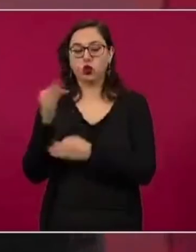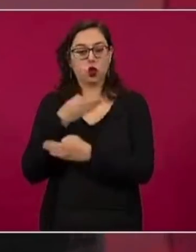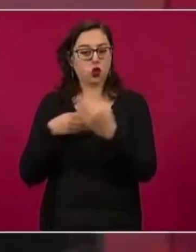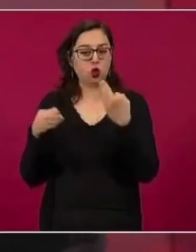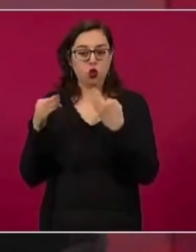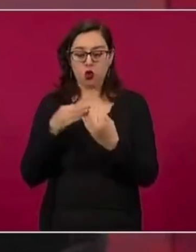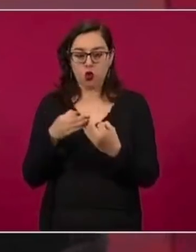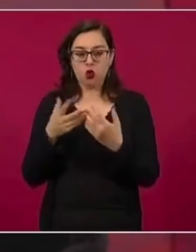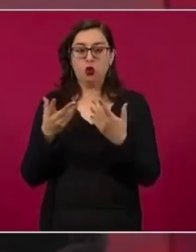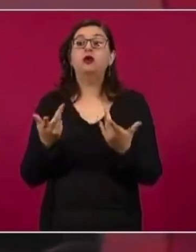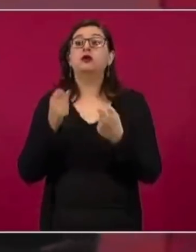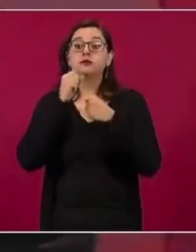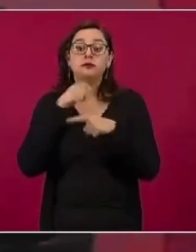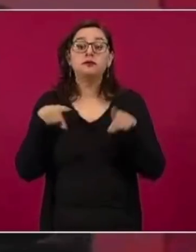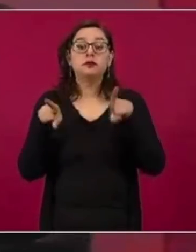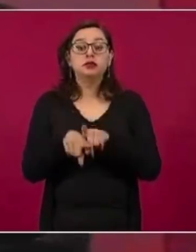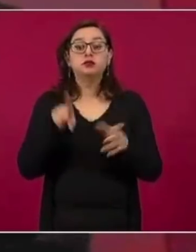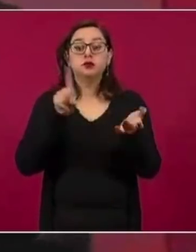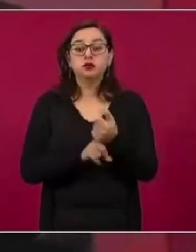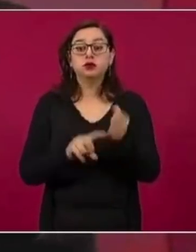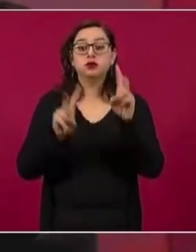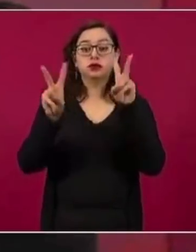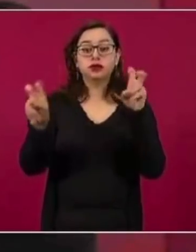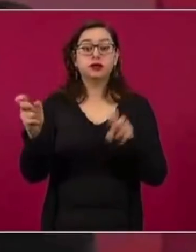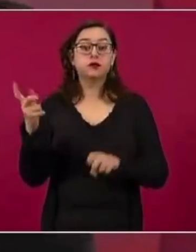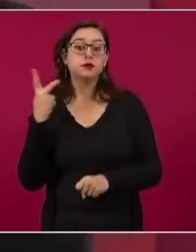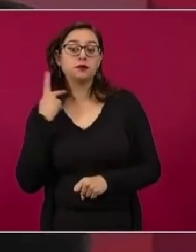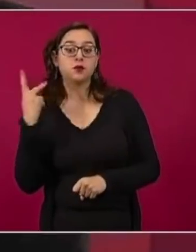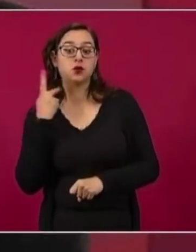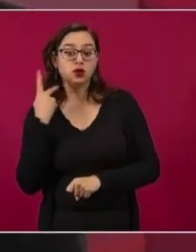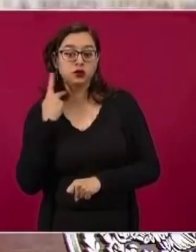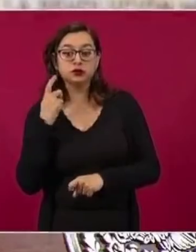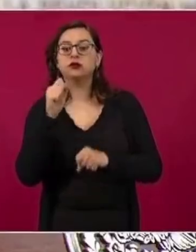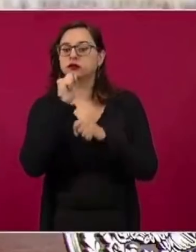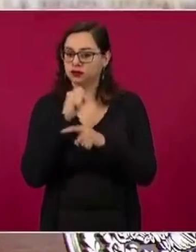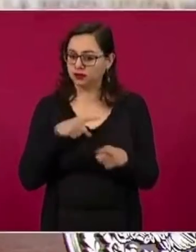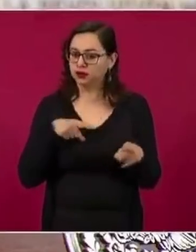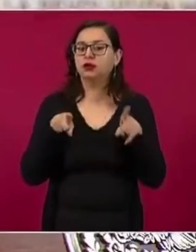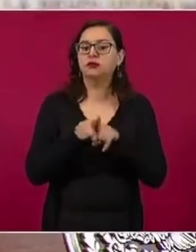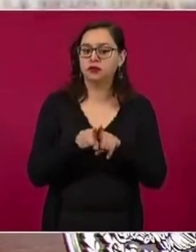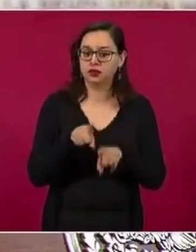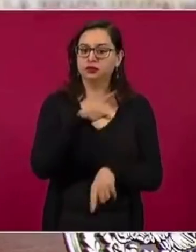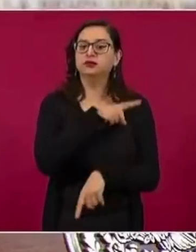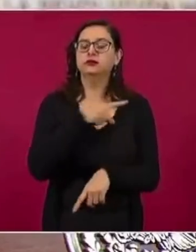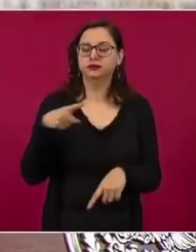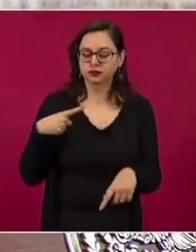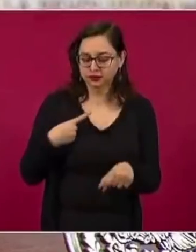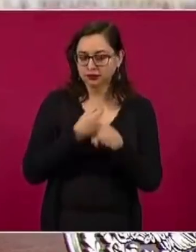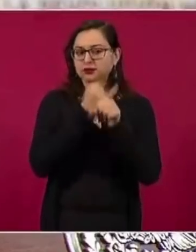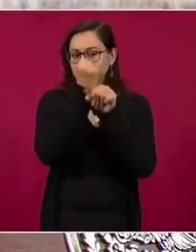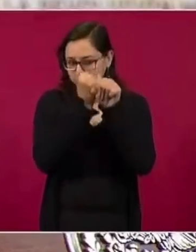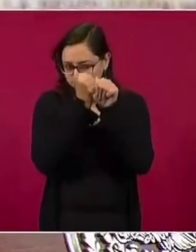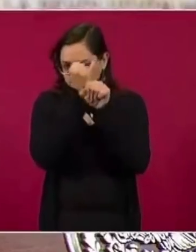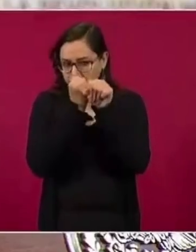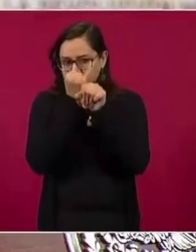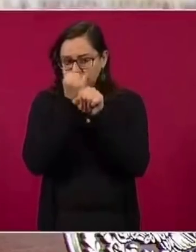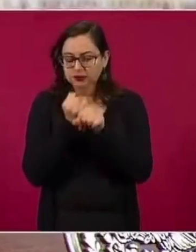considerar lo político, porque siempre hay confrontación, hay